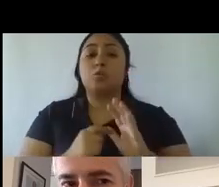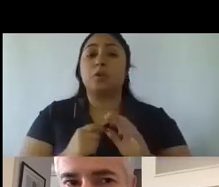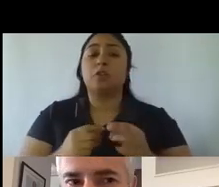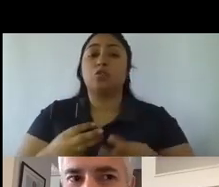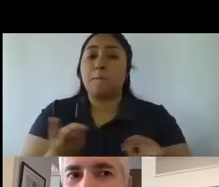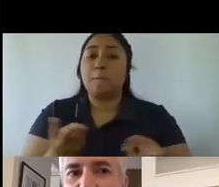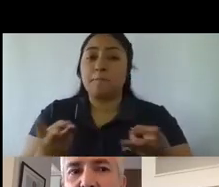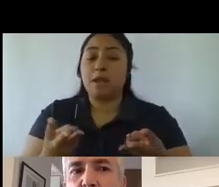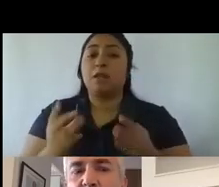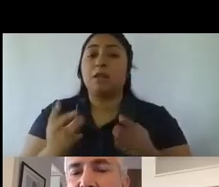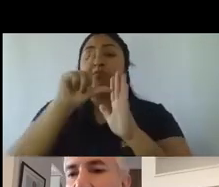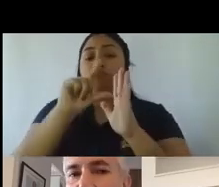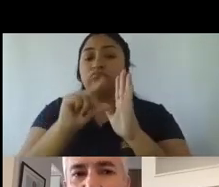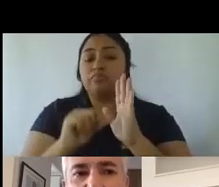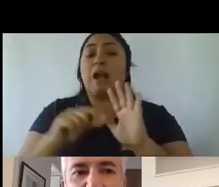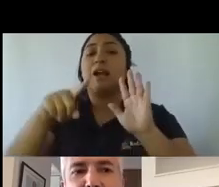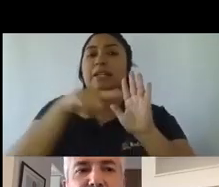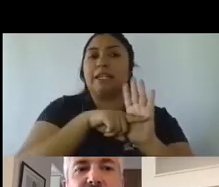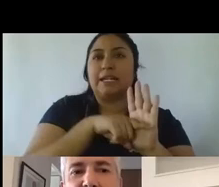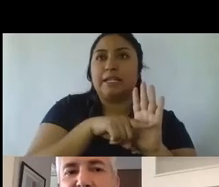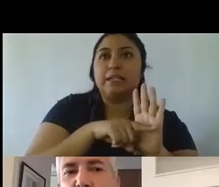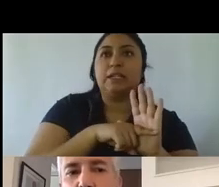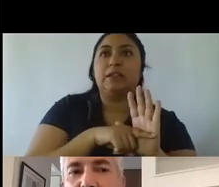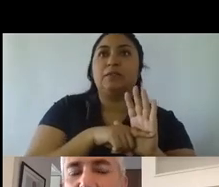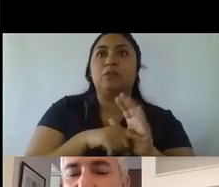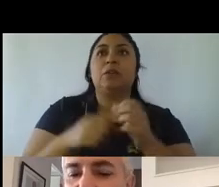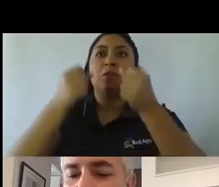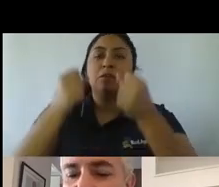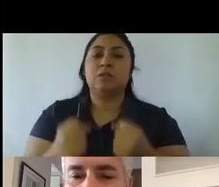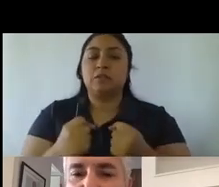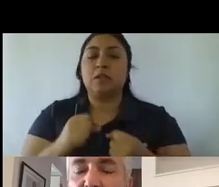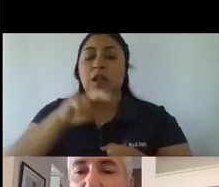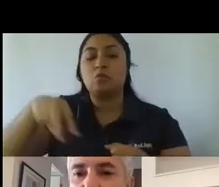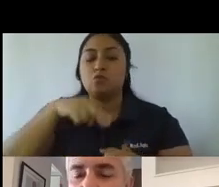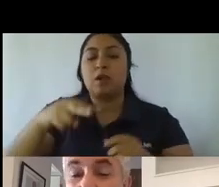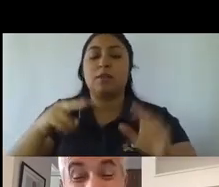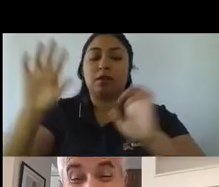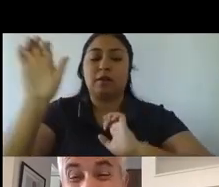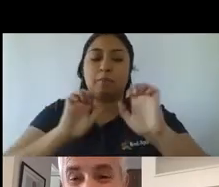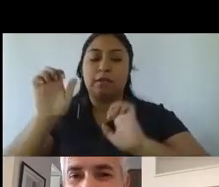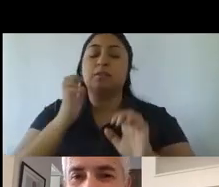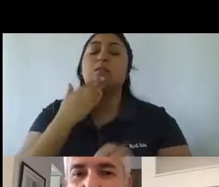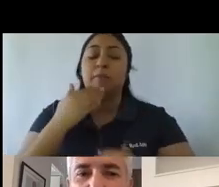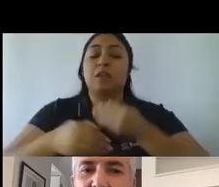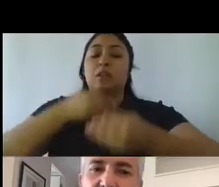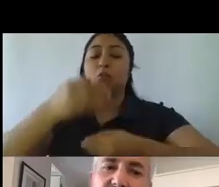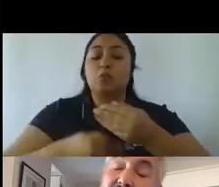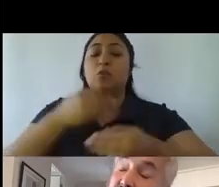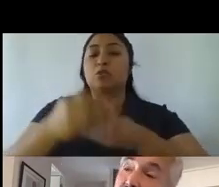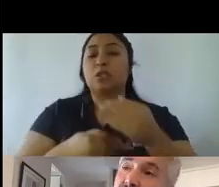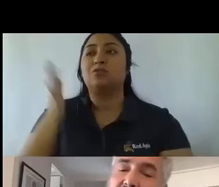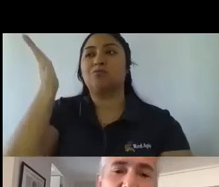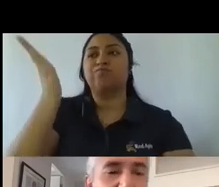muy negativos y la probabilidad es de que nuestra industria entre también en un proceso de recesión. Entonces,